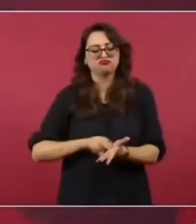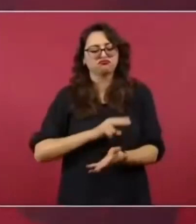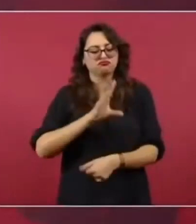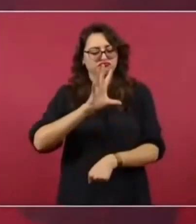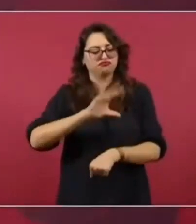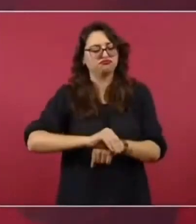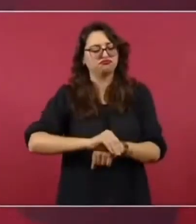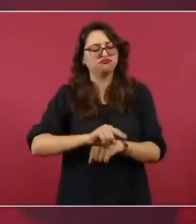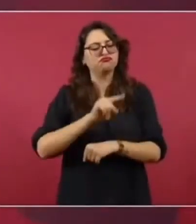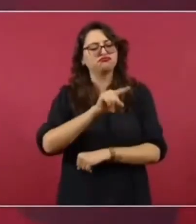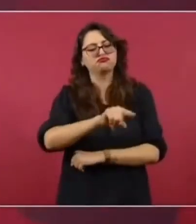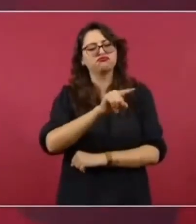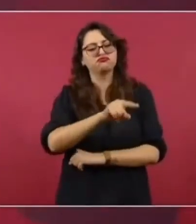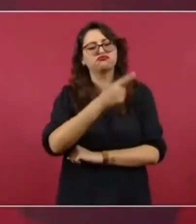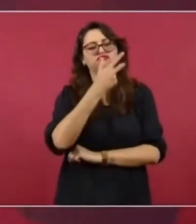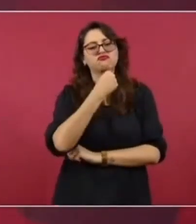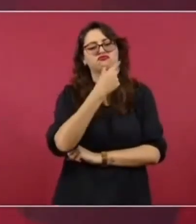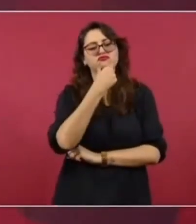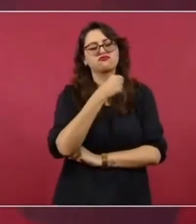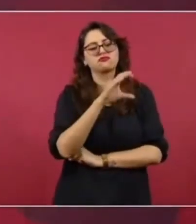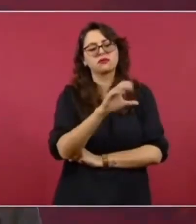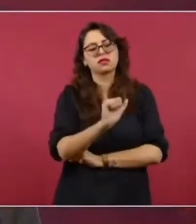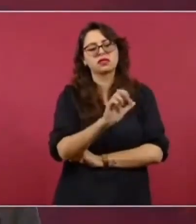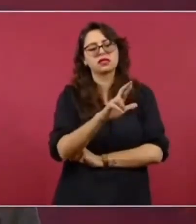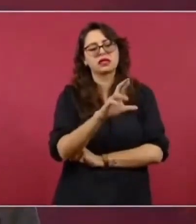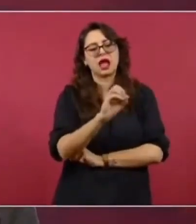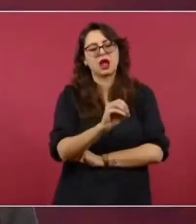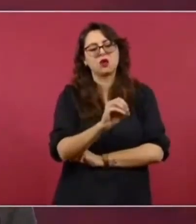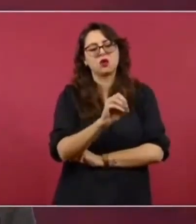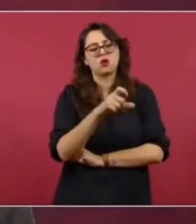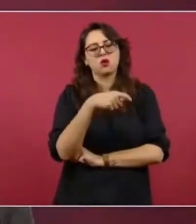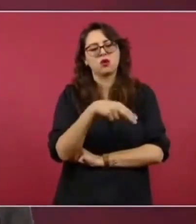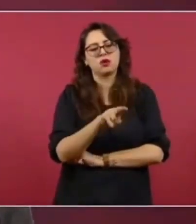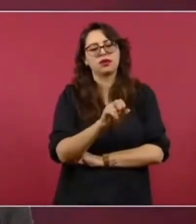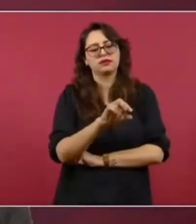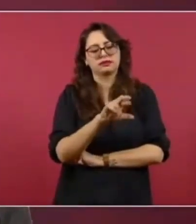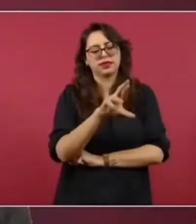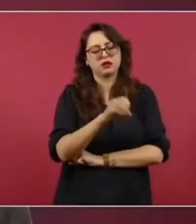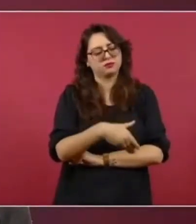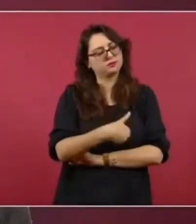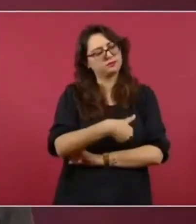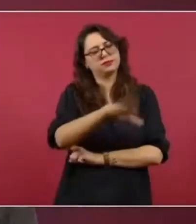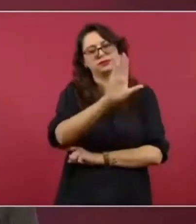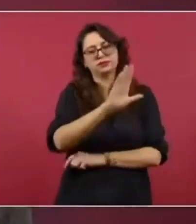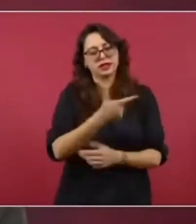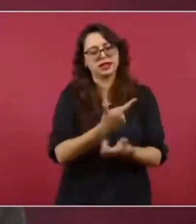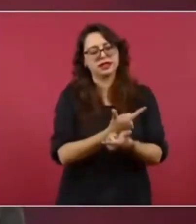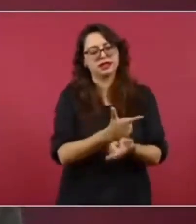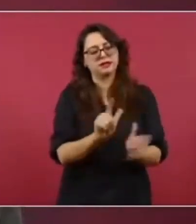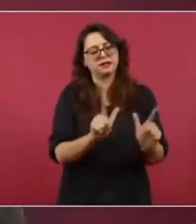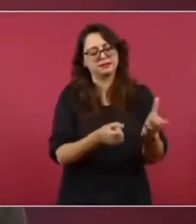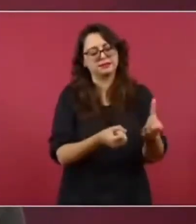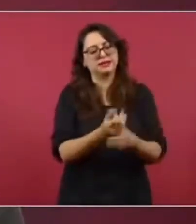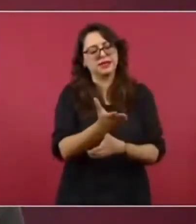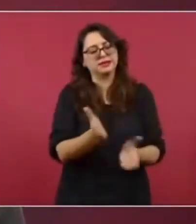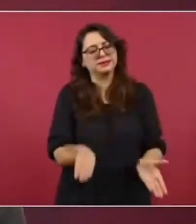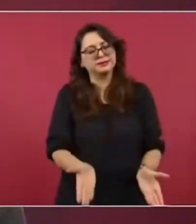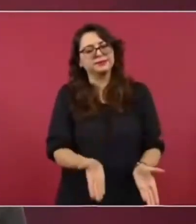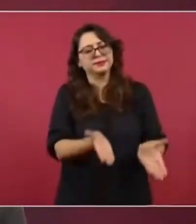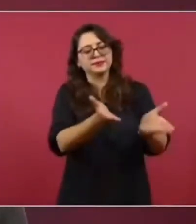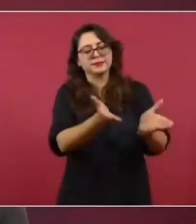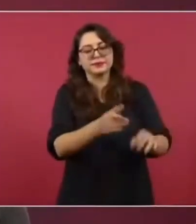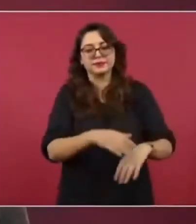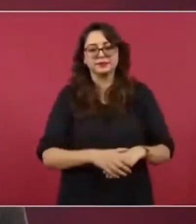cualquier otro persona